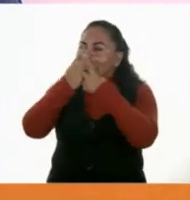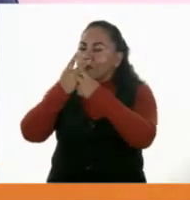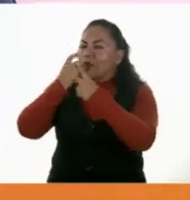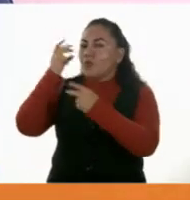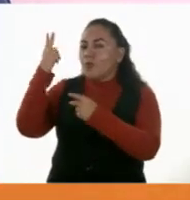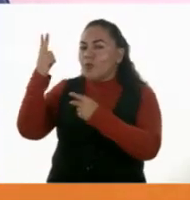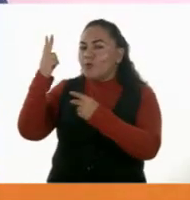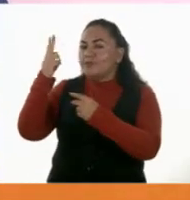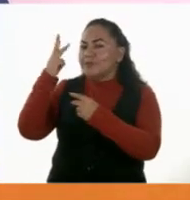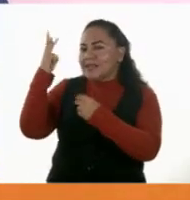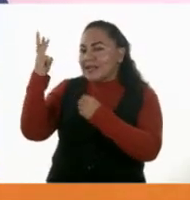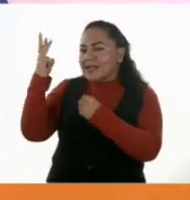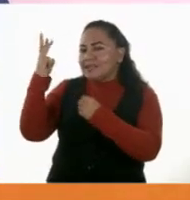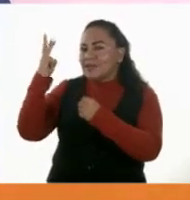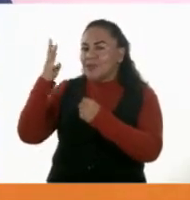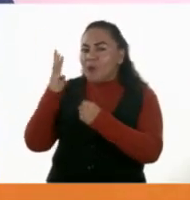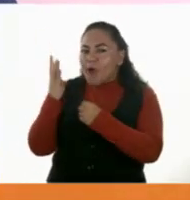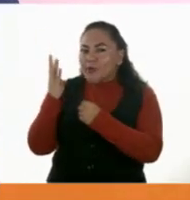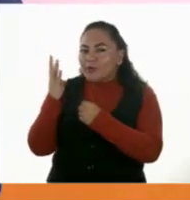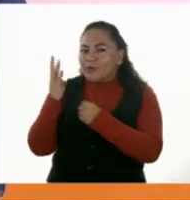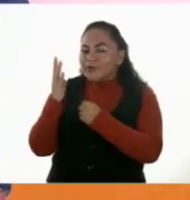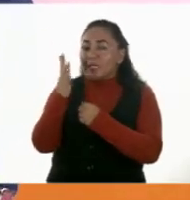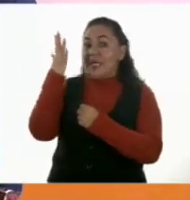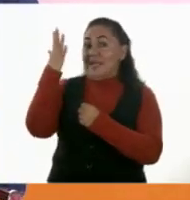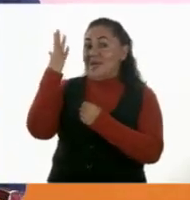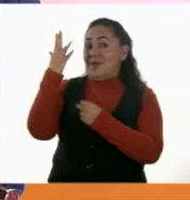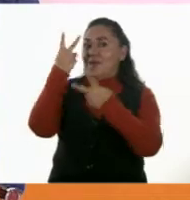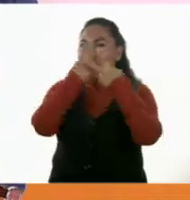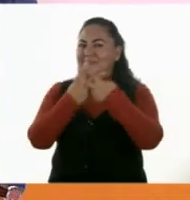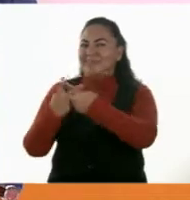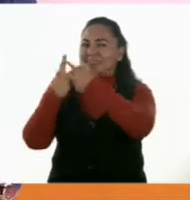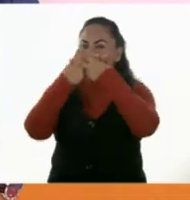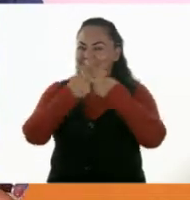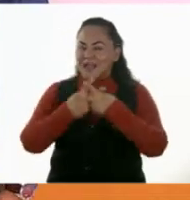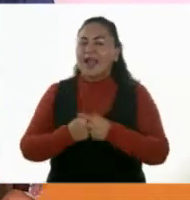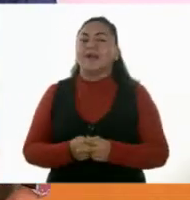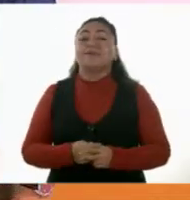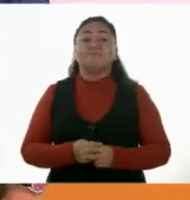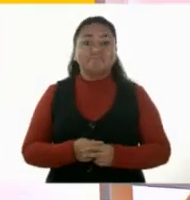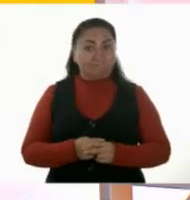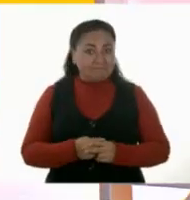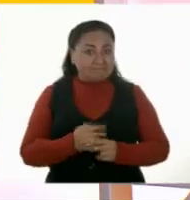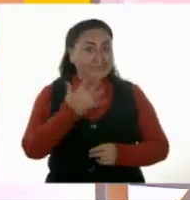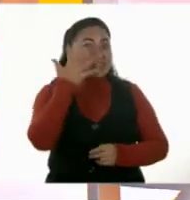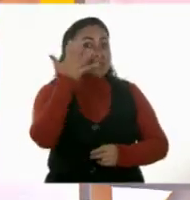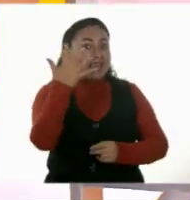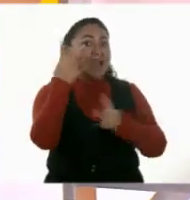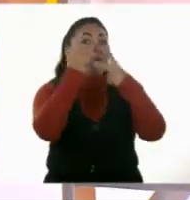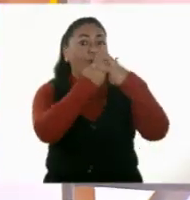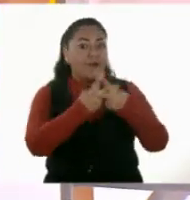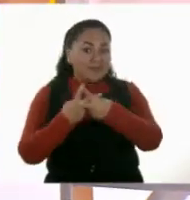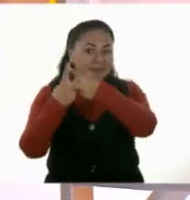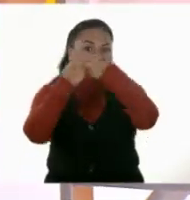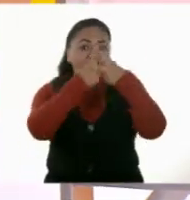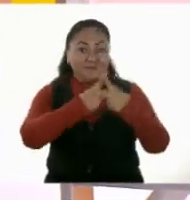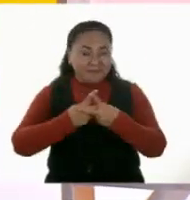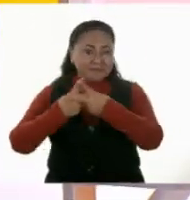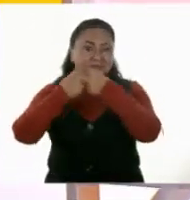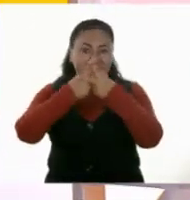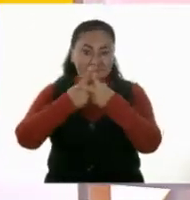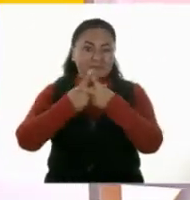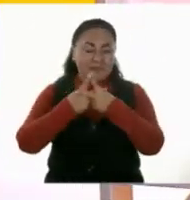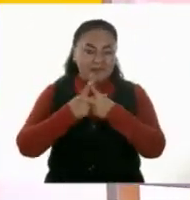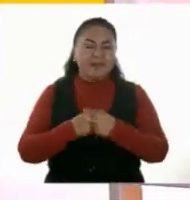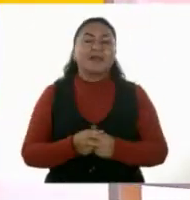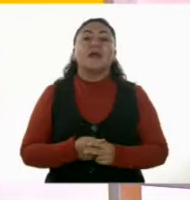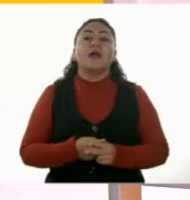estrellitas, tres estrellitas, cuatro estrellitas y cinco estrellitas. Cinco estrellitas tenemos en este primer.